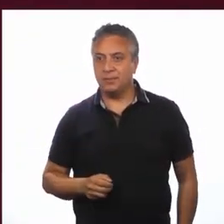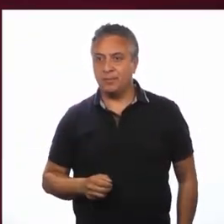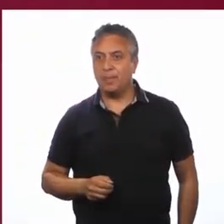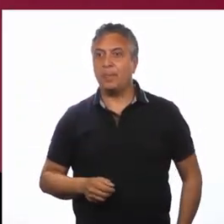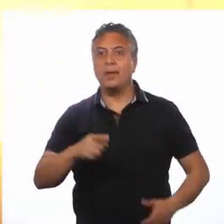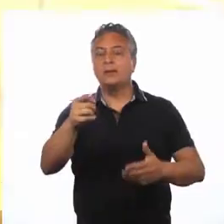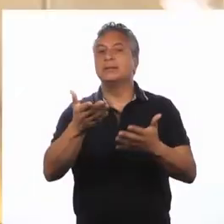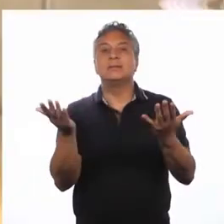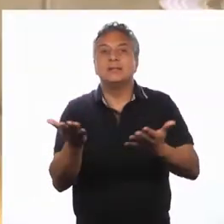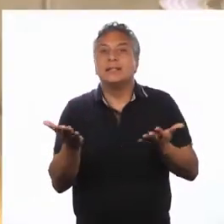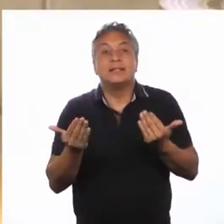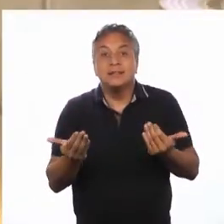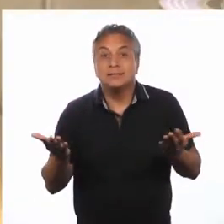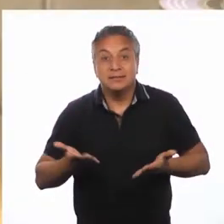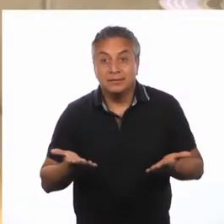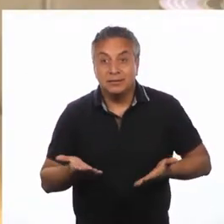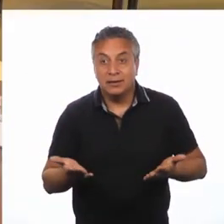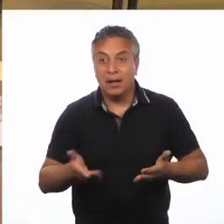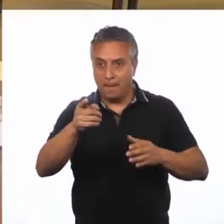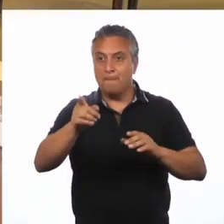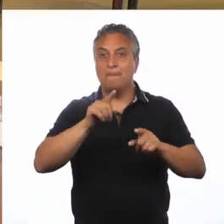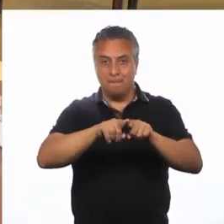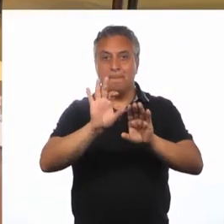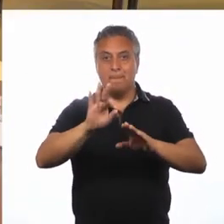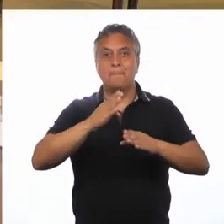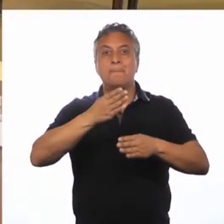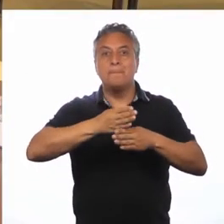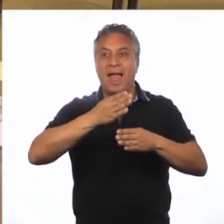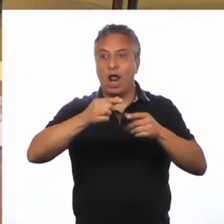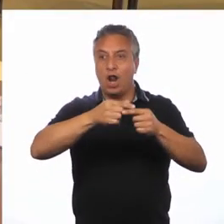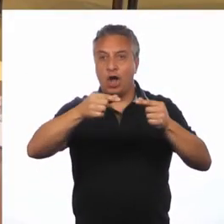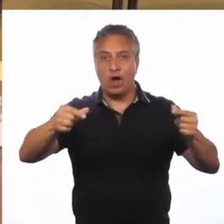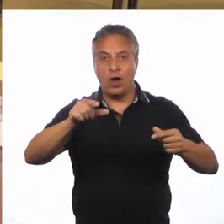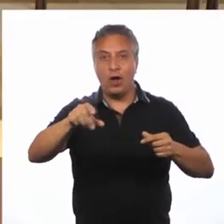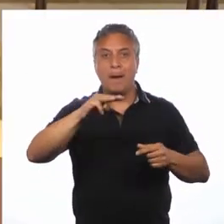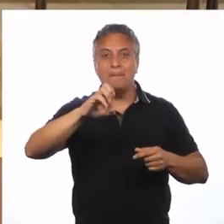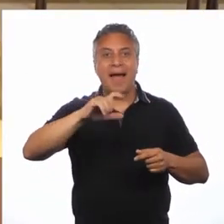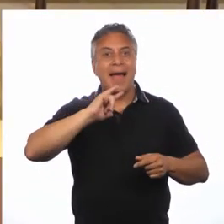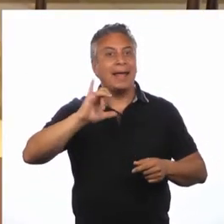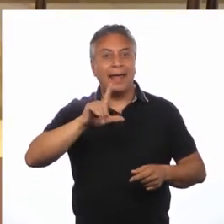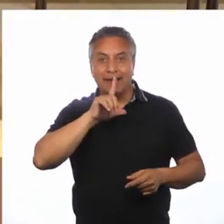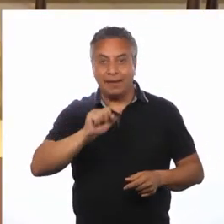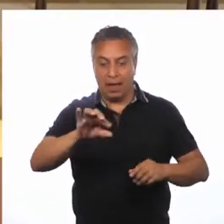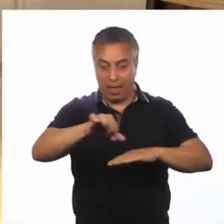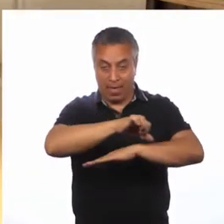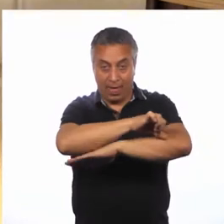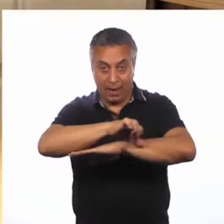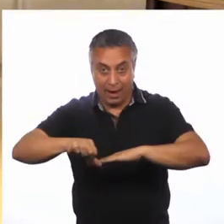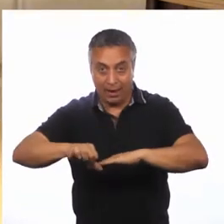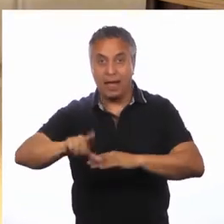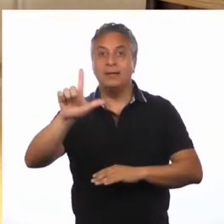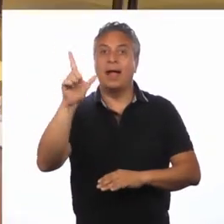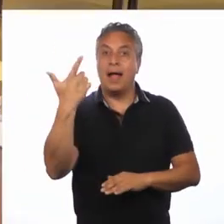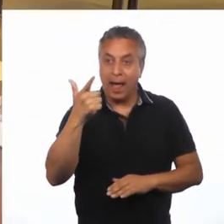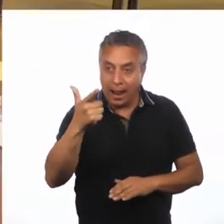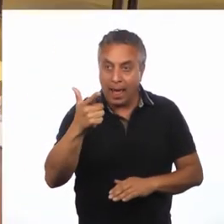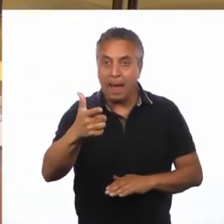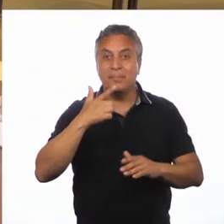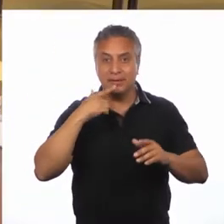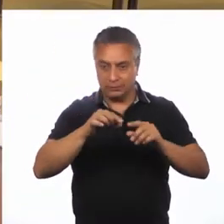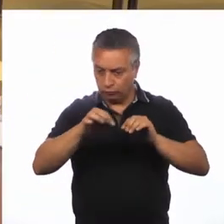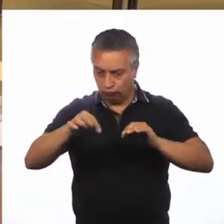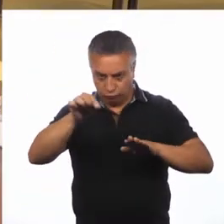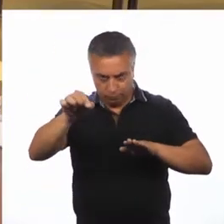¿Qué necesitaremos? Palos de maqueta Regla Lápiz Para